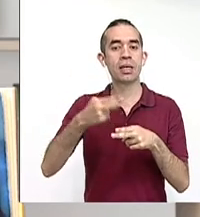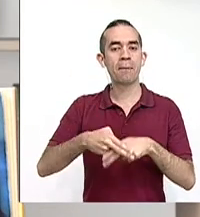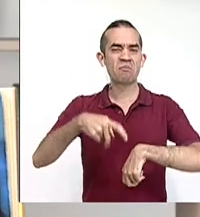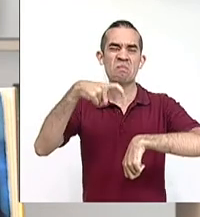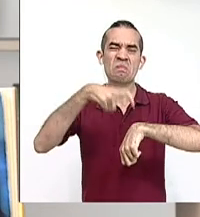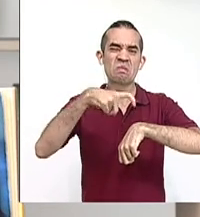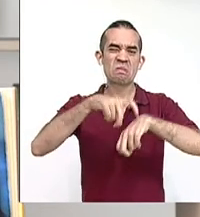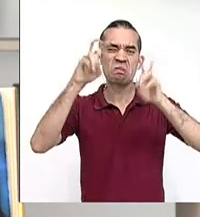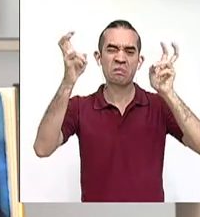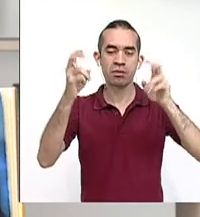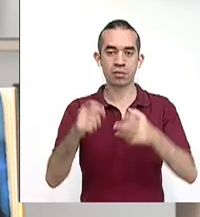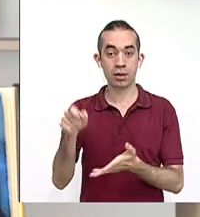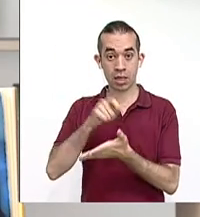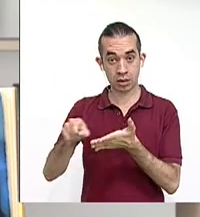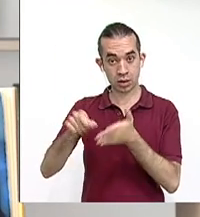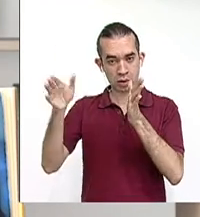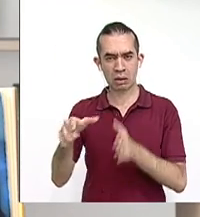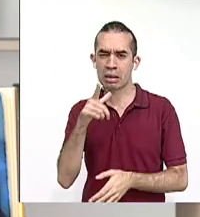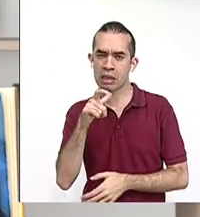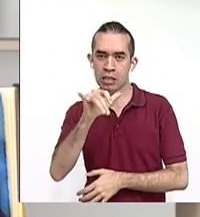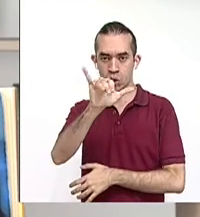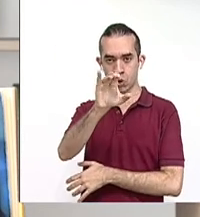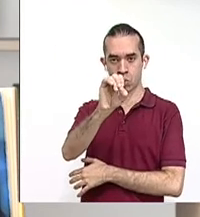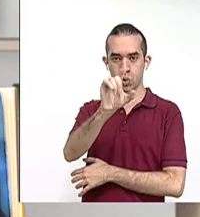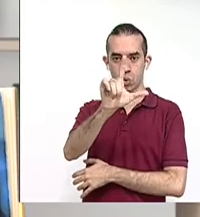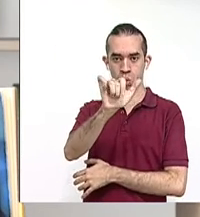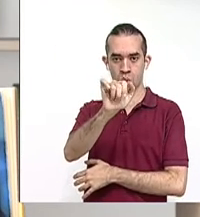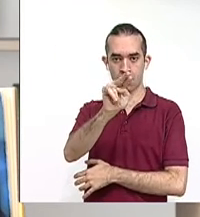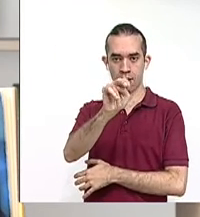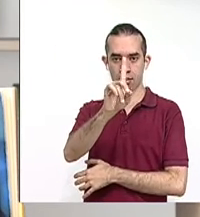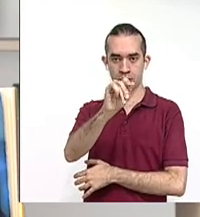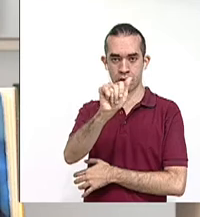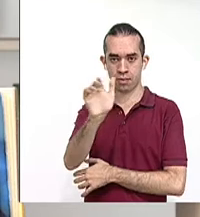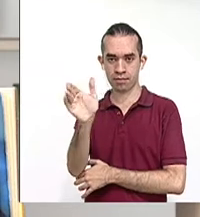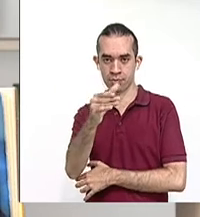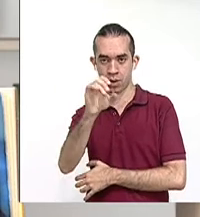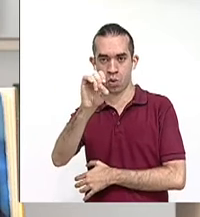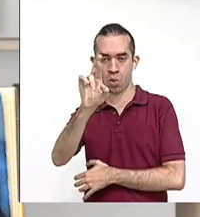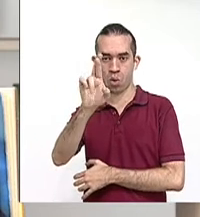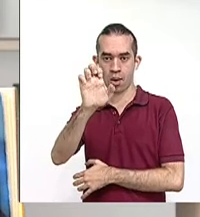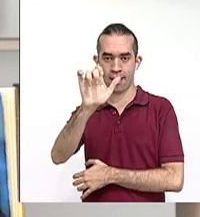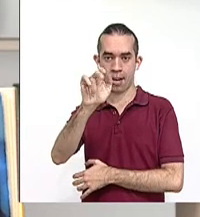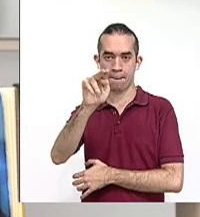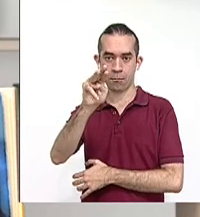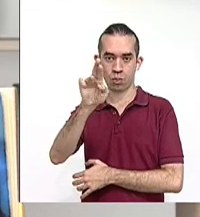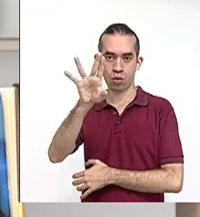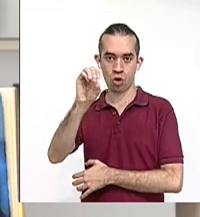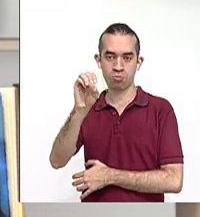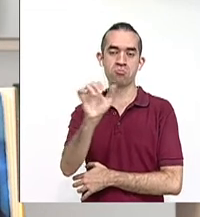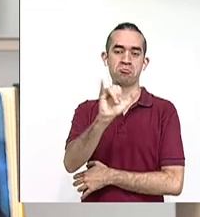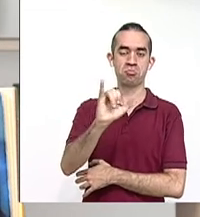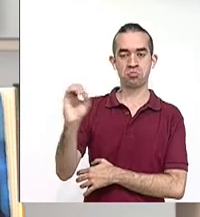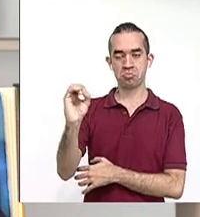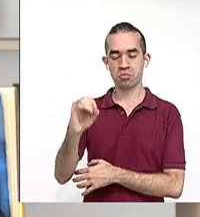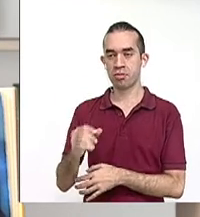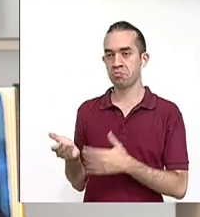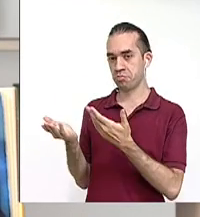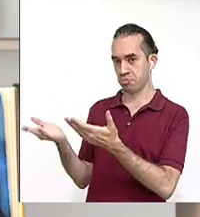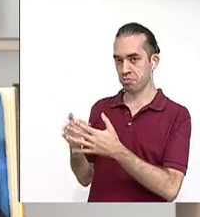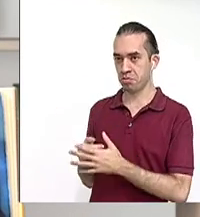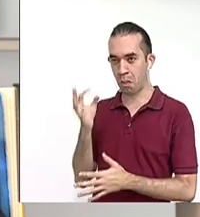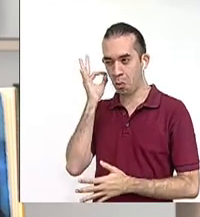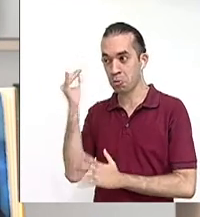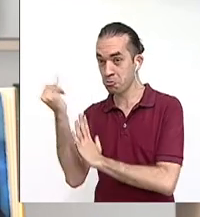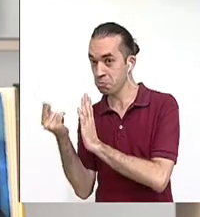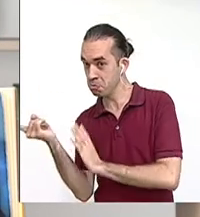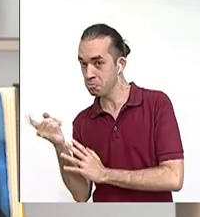De la escritora Yolanda Auriemuno. Pero no sería justo hablar sobre Yolanda Auriemuno sin antes hacer un